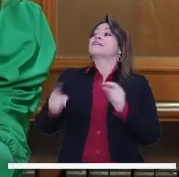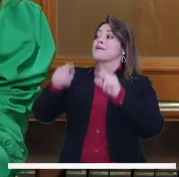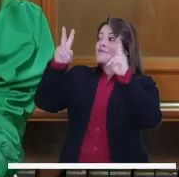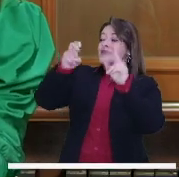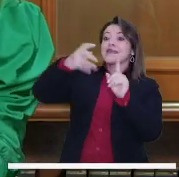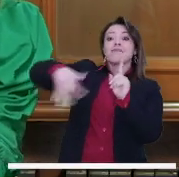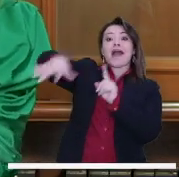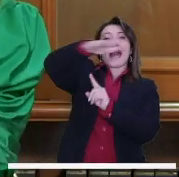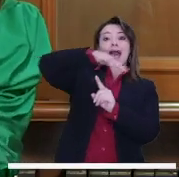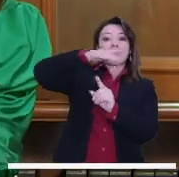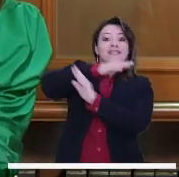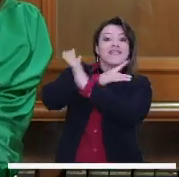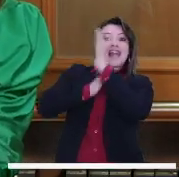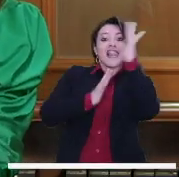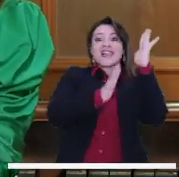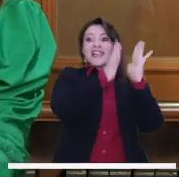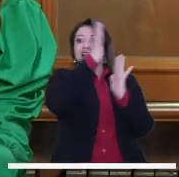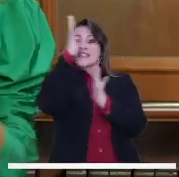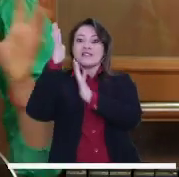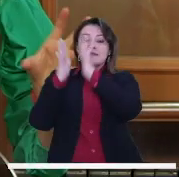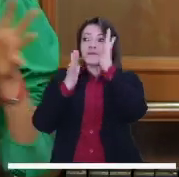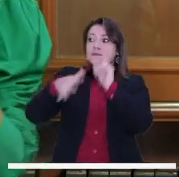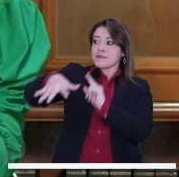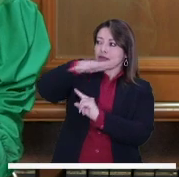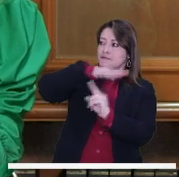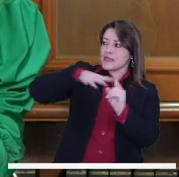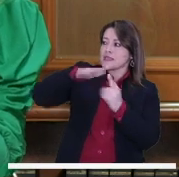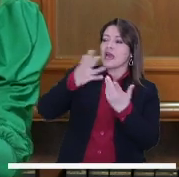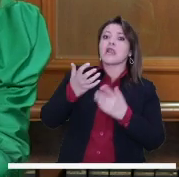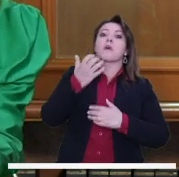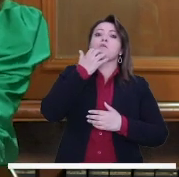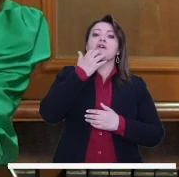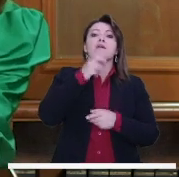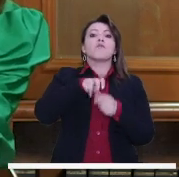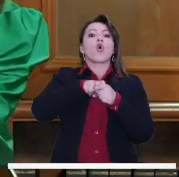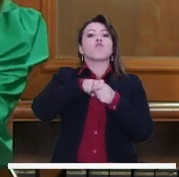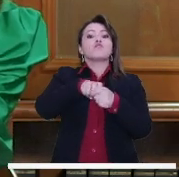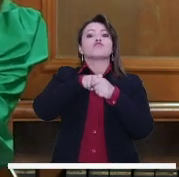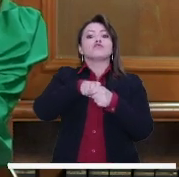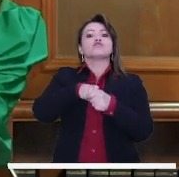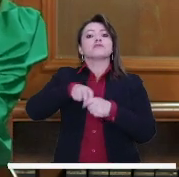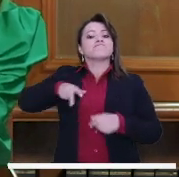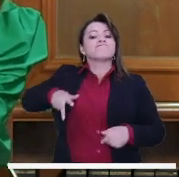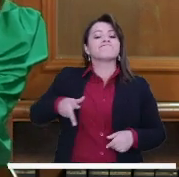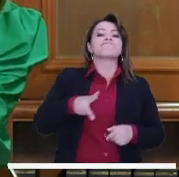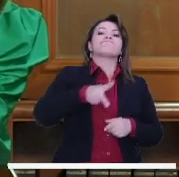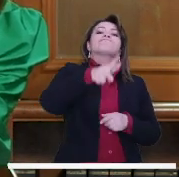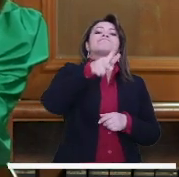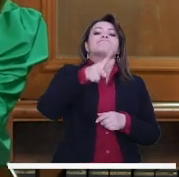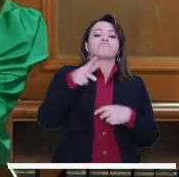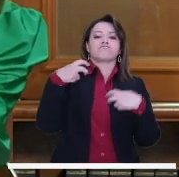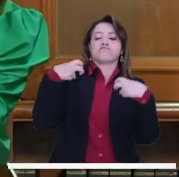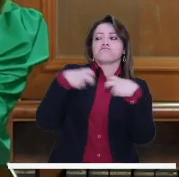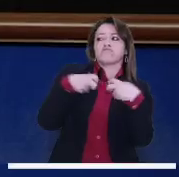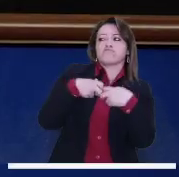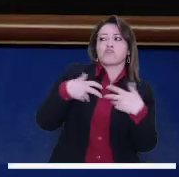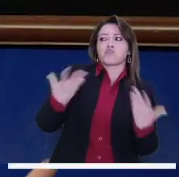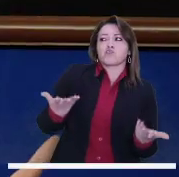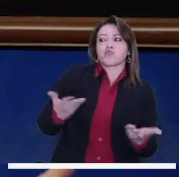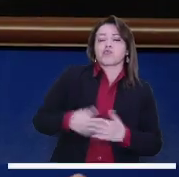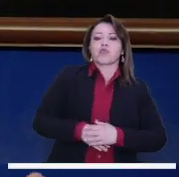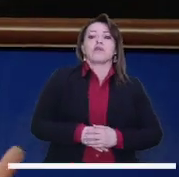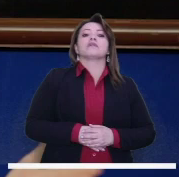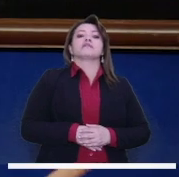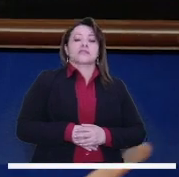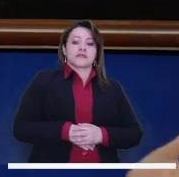ambiental estaría a fondo con este tema? Hablando también incluso de los buses eléctricos que circularían por ahí. Sí, pues es que a